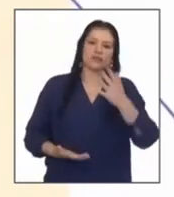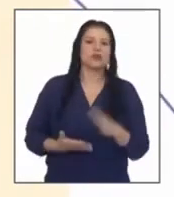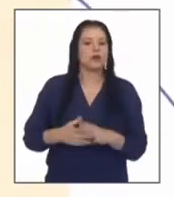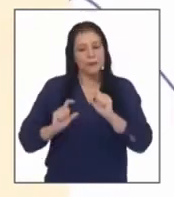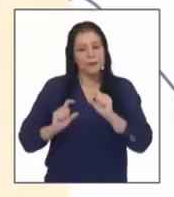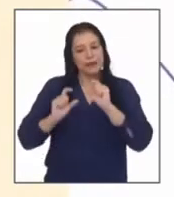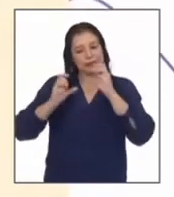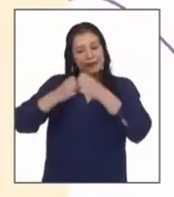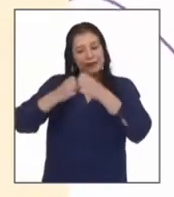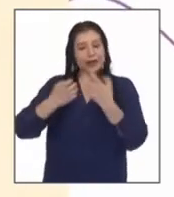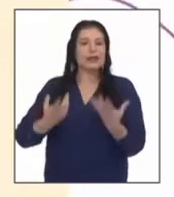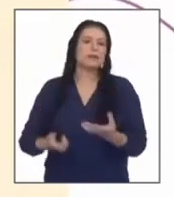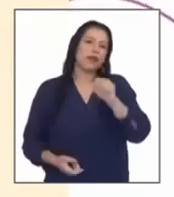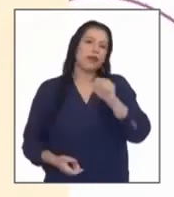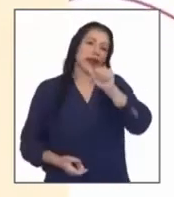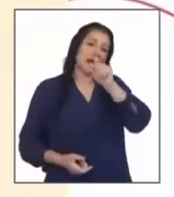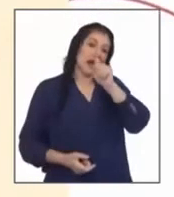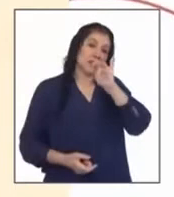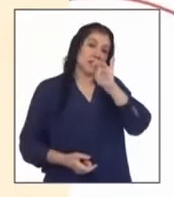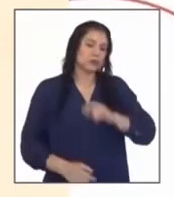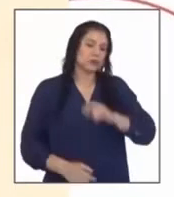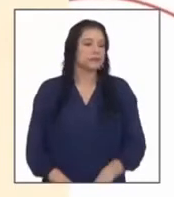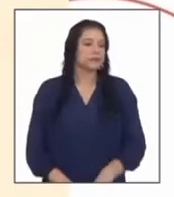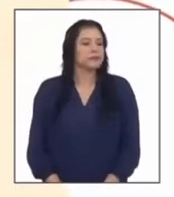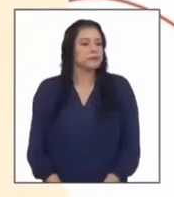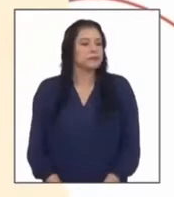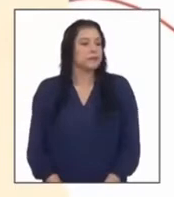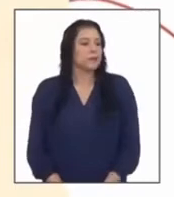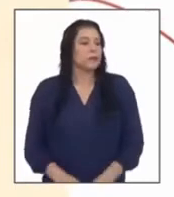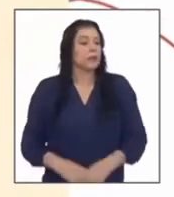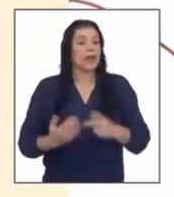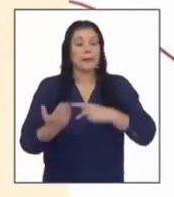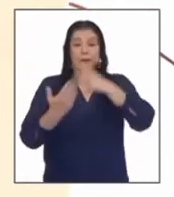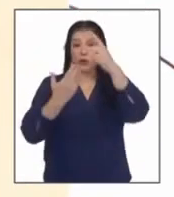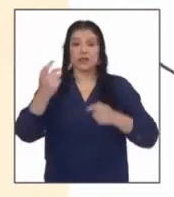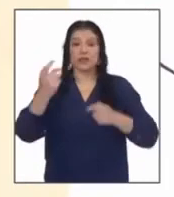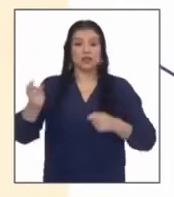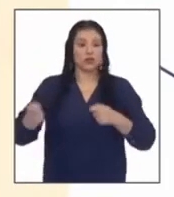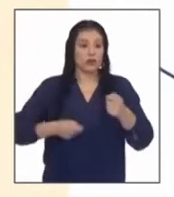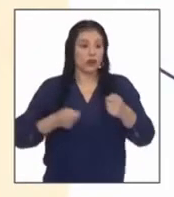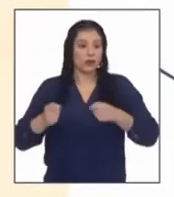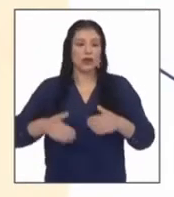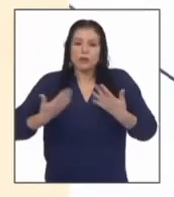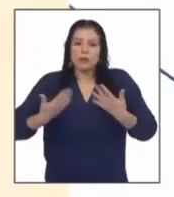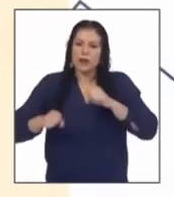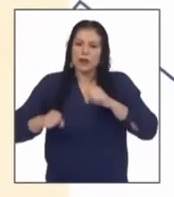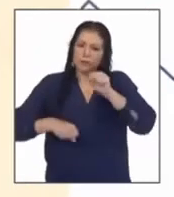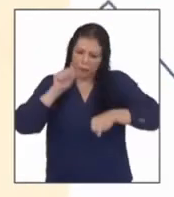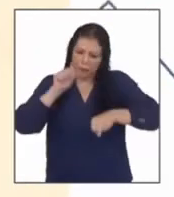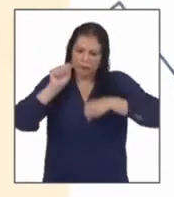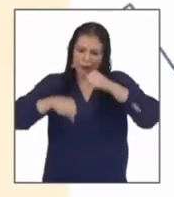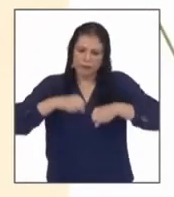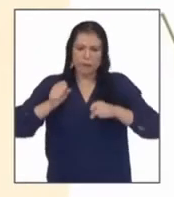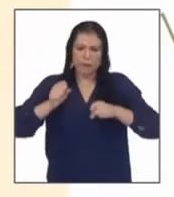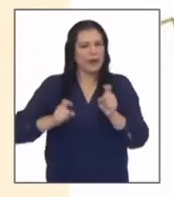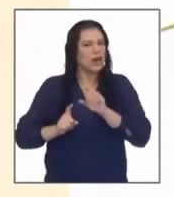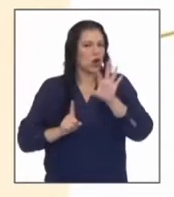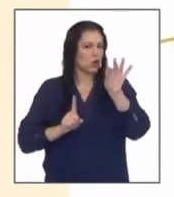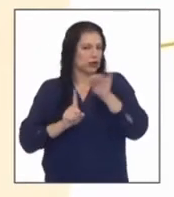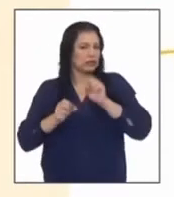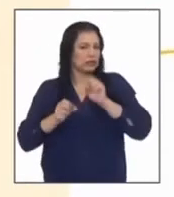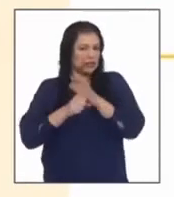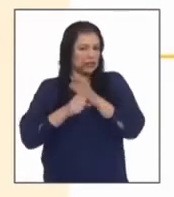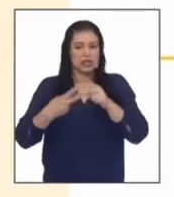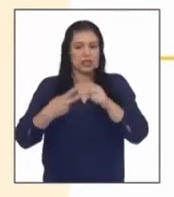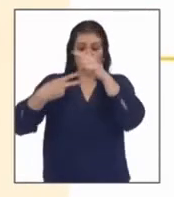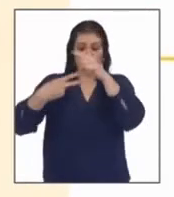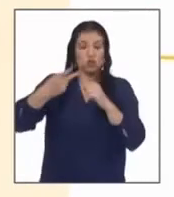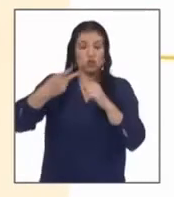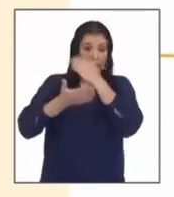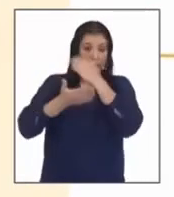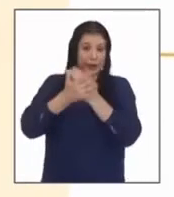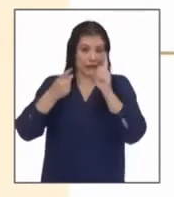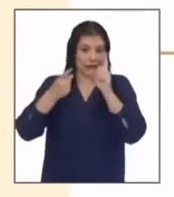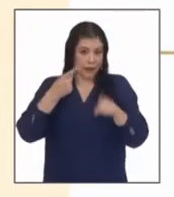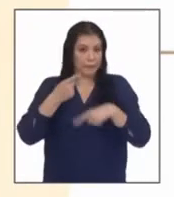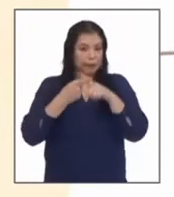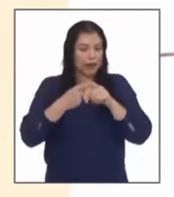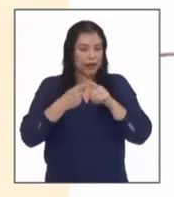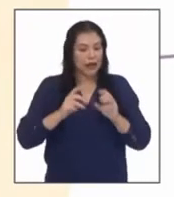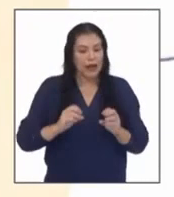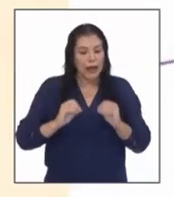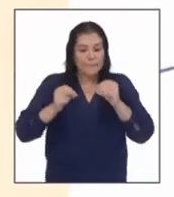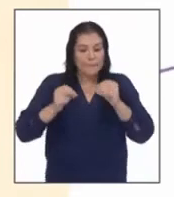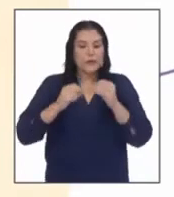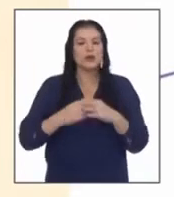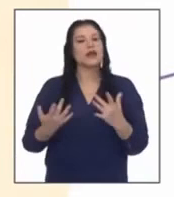sostenible de atu el proyecto del gobierno de pedalear contra la pandemia tiene dos partes la primera consiste en